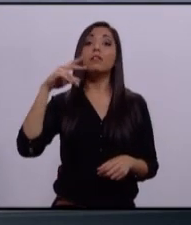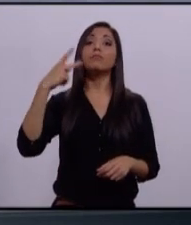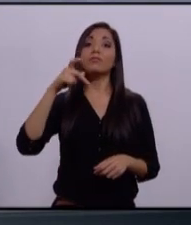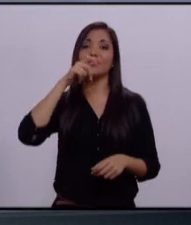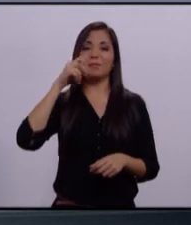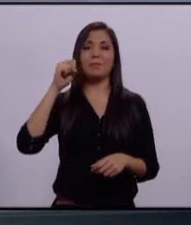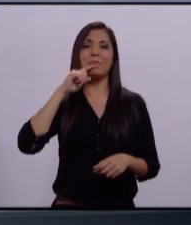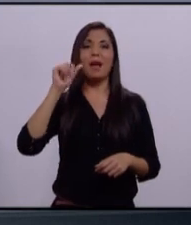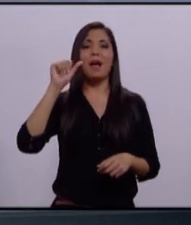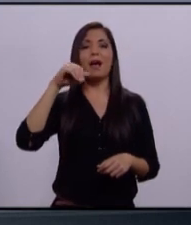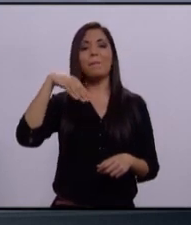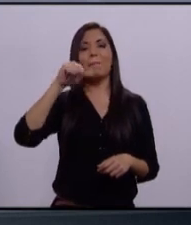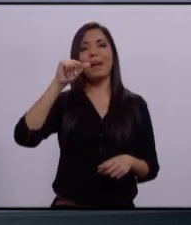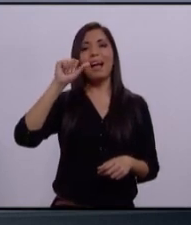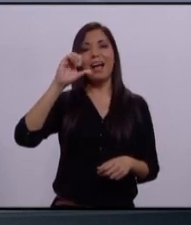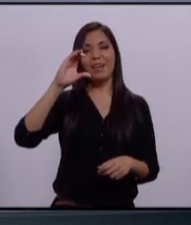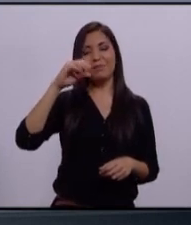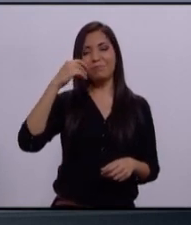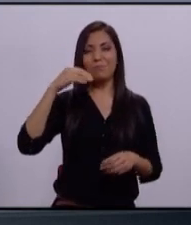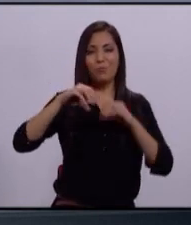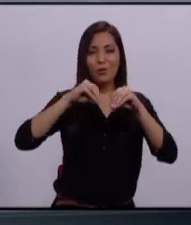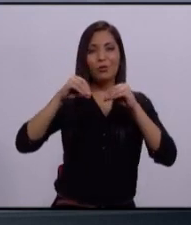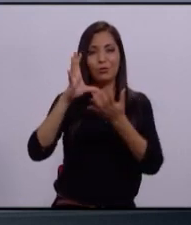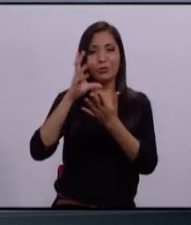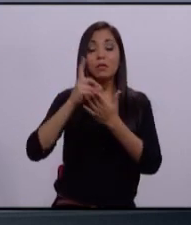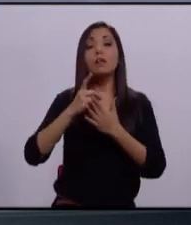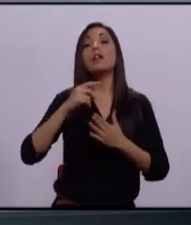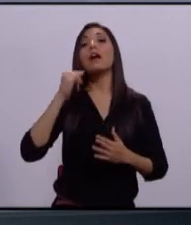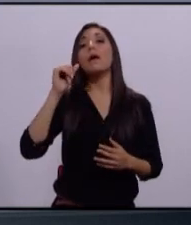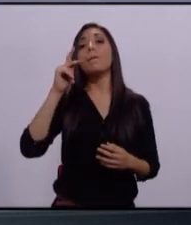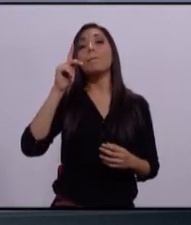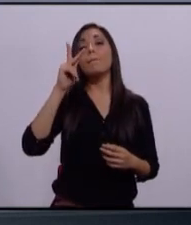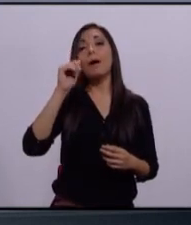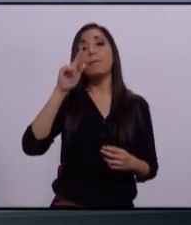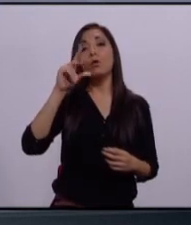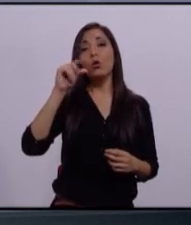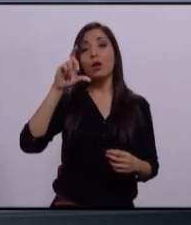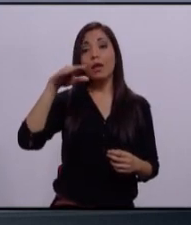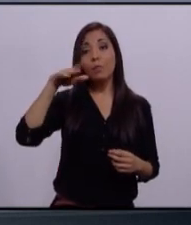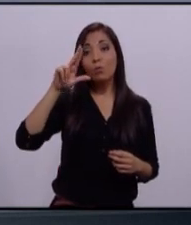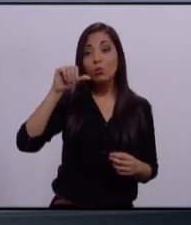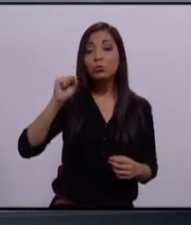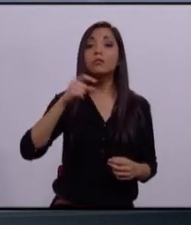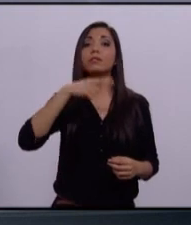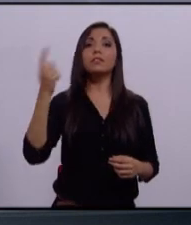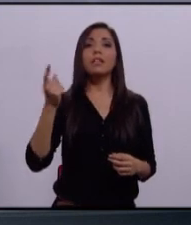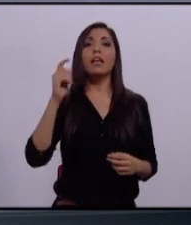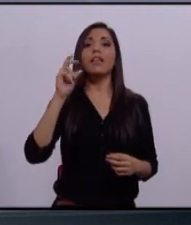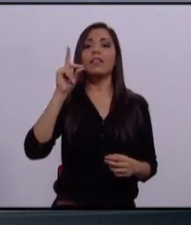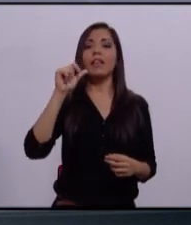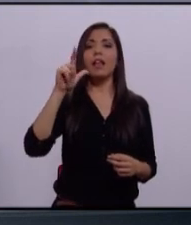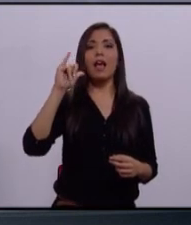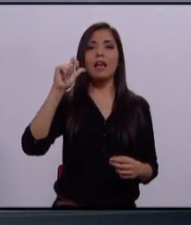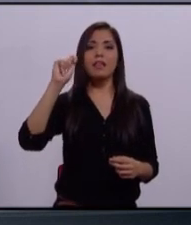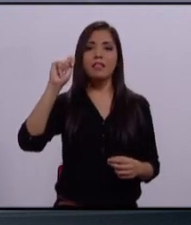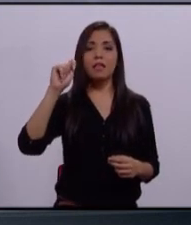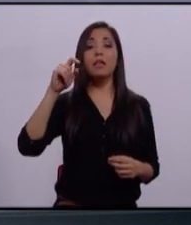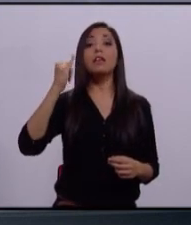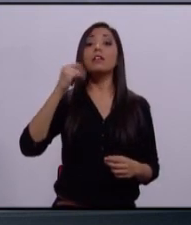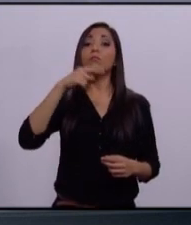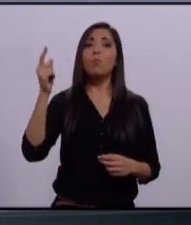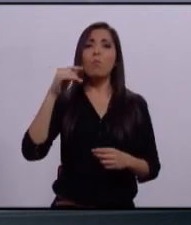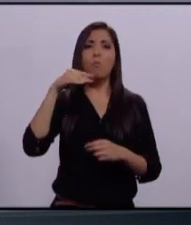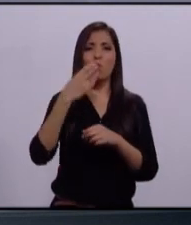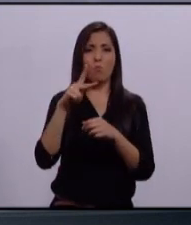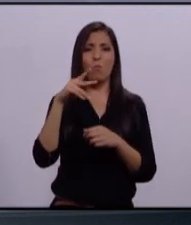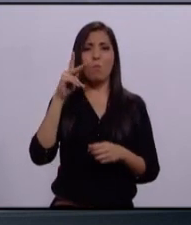Ciudadano, Jesús Pablo Lemus Navarro. Al candidato del Partido Nueva Alianza, Delight Rodríguez Hernández. Al candidato del Partido